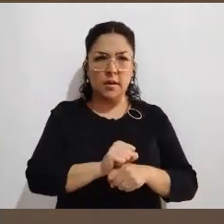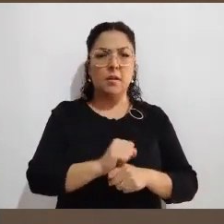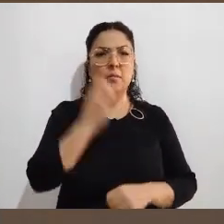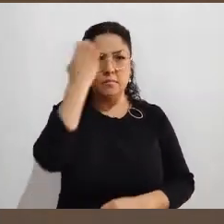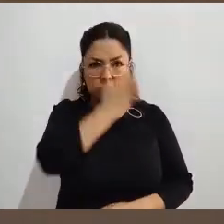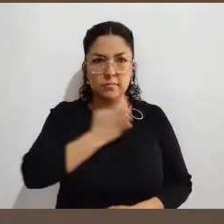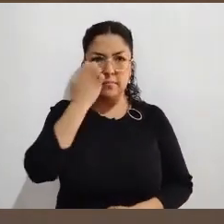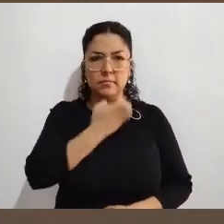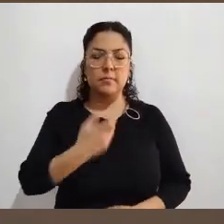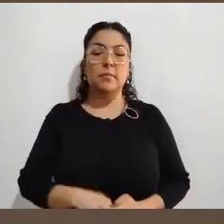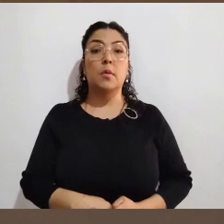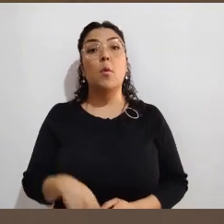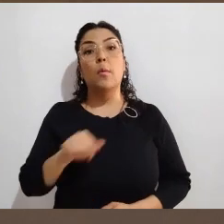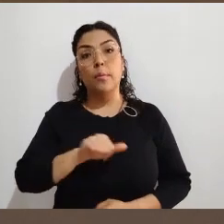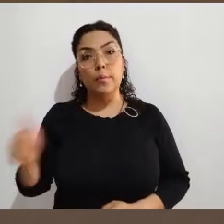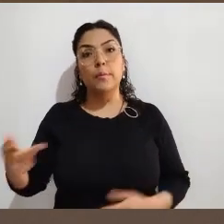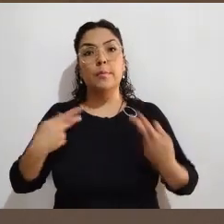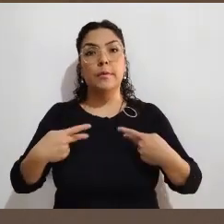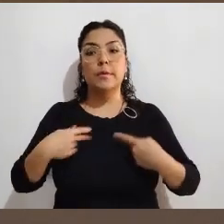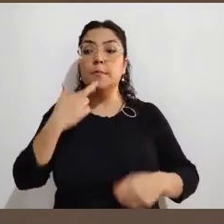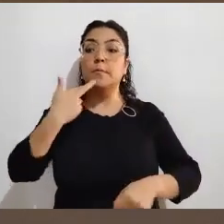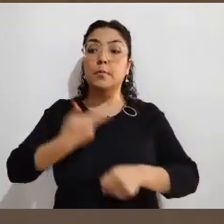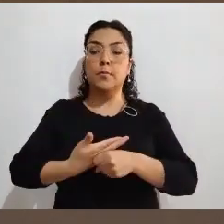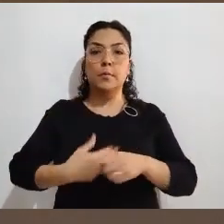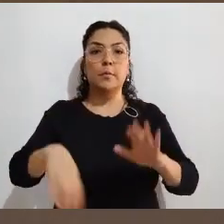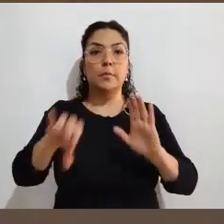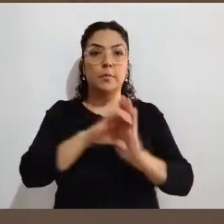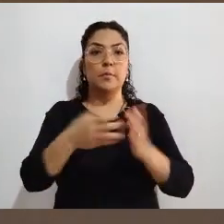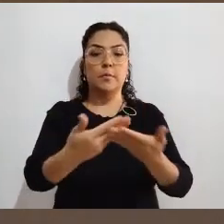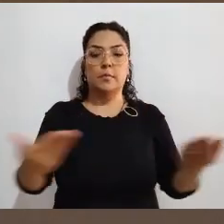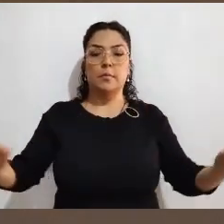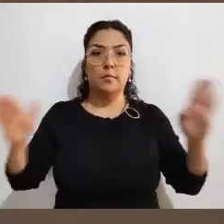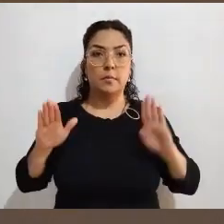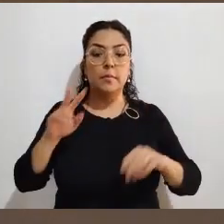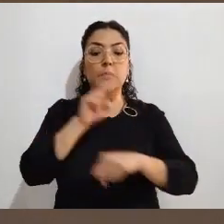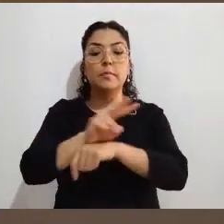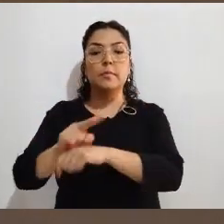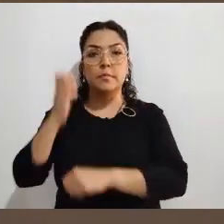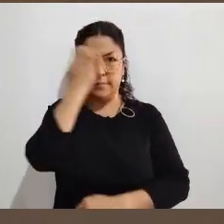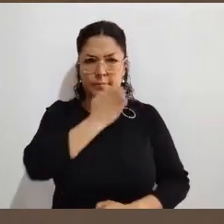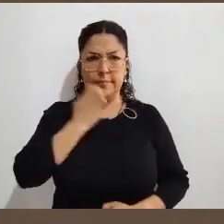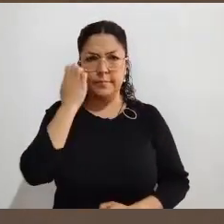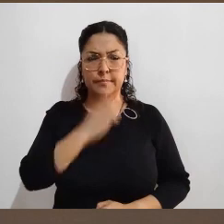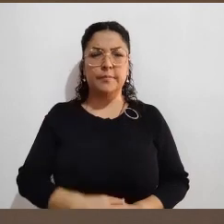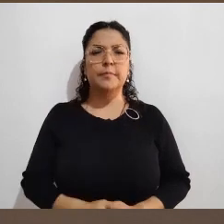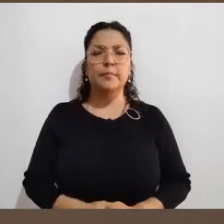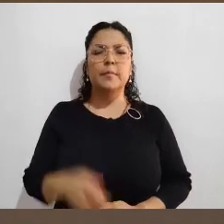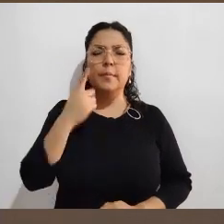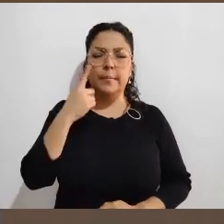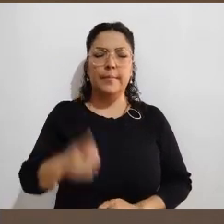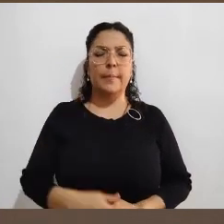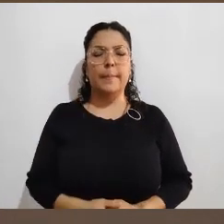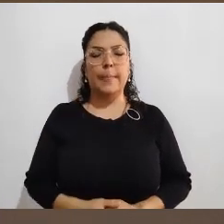también puede, si es su deseo, fungir como observador electoral, observadora electoral. ¿En qué consiste básicamente la diferencia?